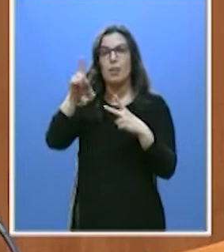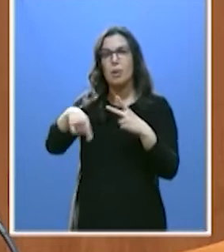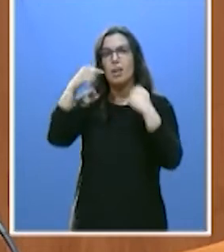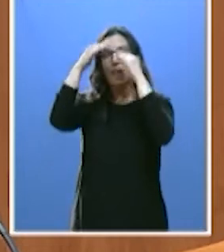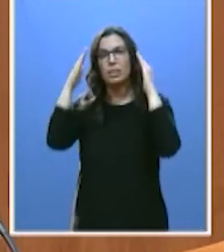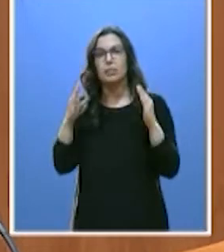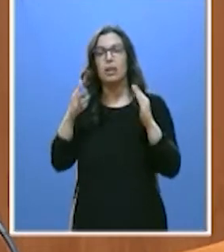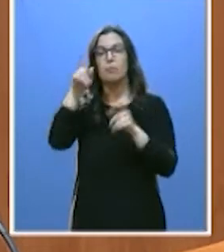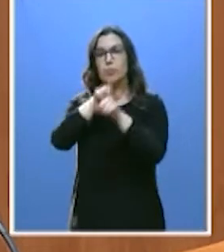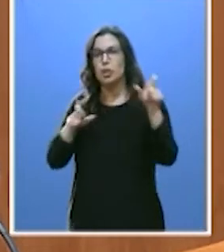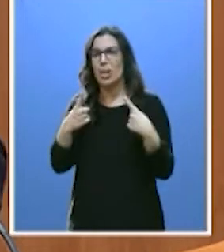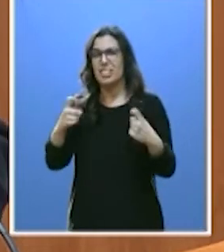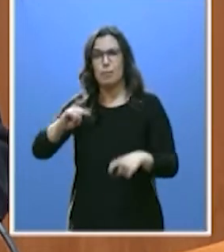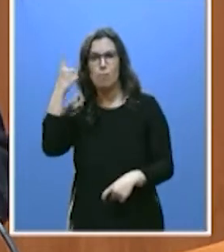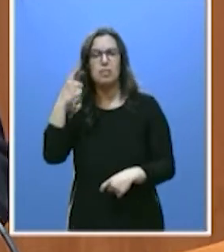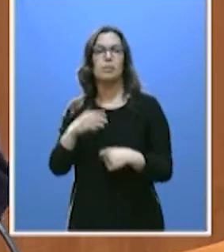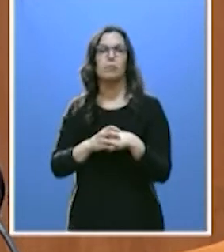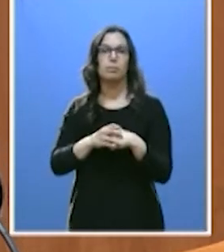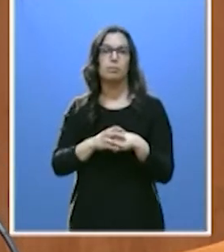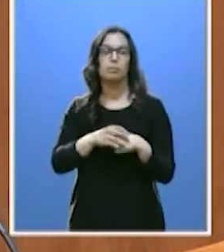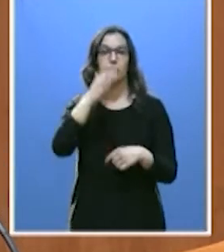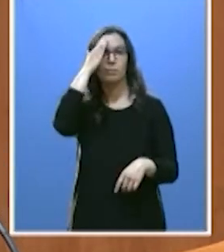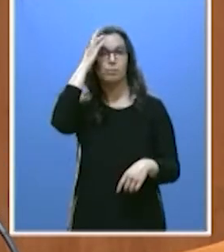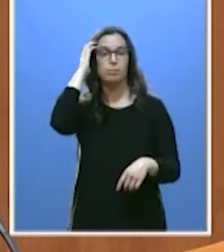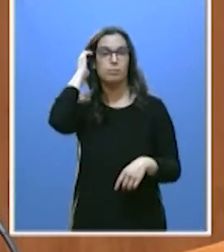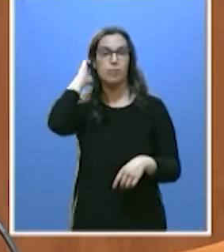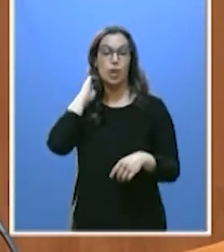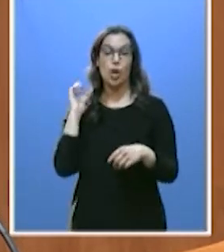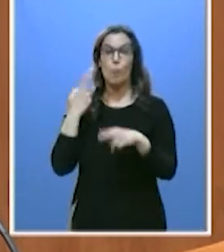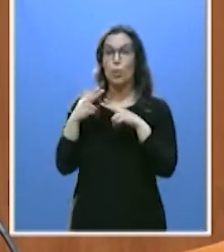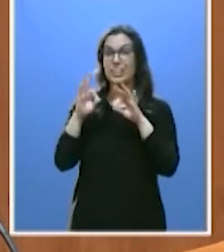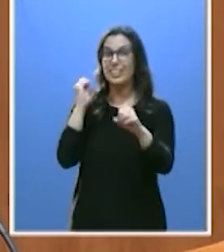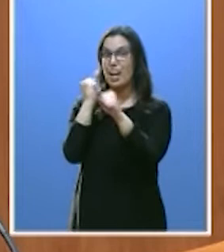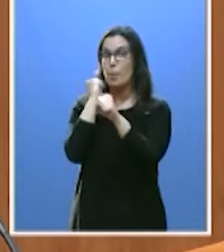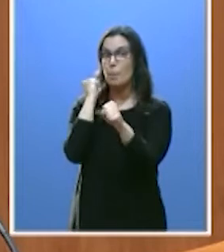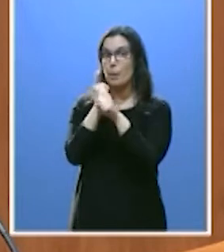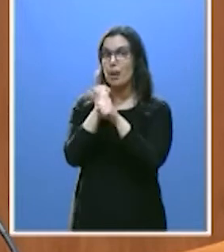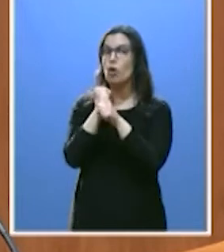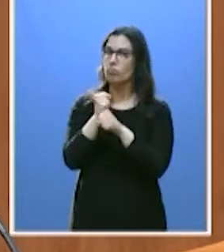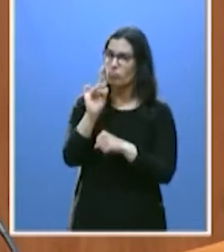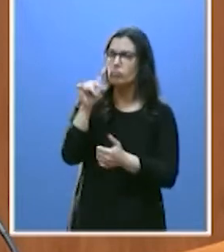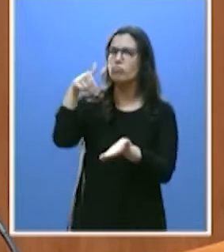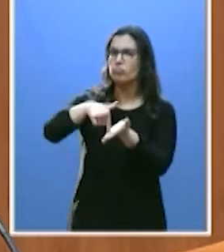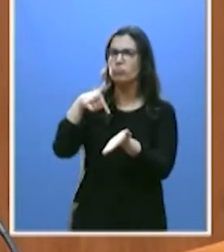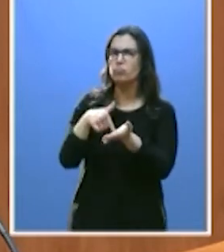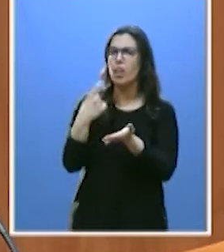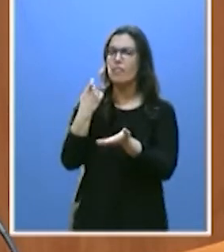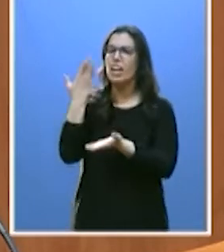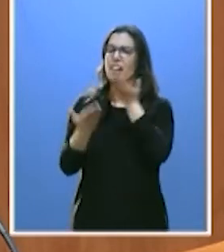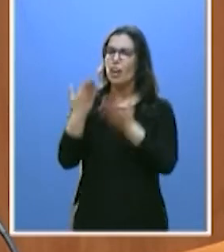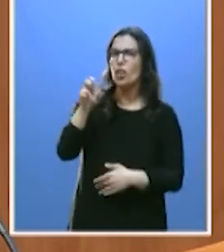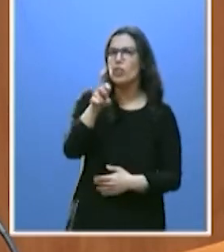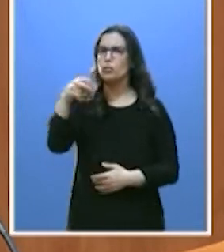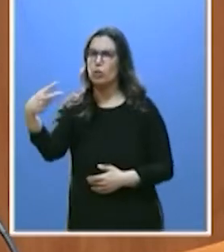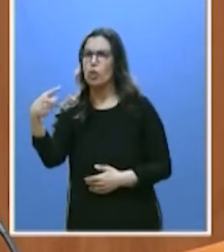atender a los más necesitados. Políticas de empleo que exigen, sí. Evaluación de resultados y